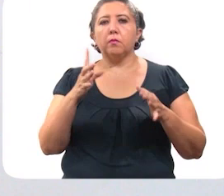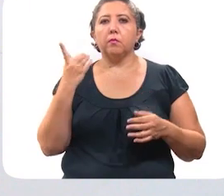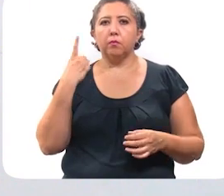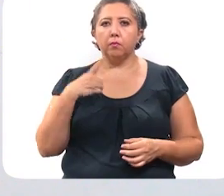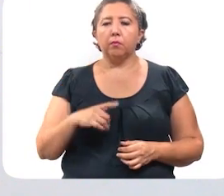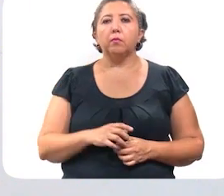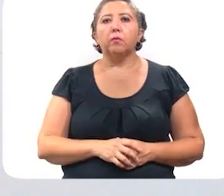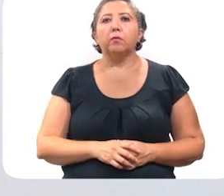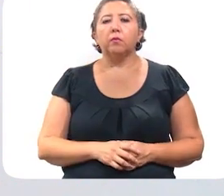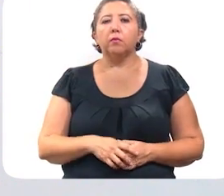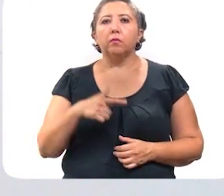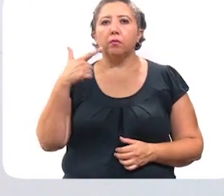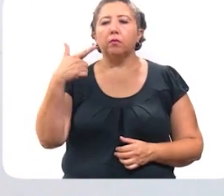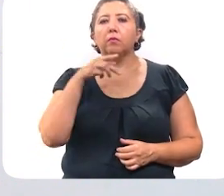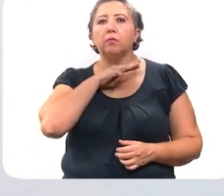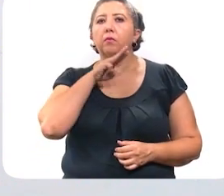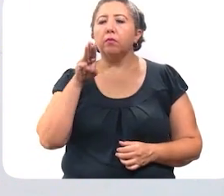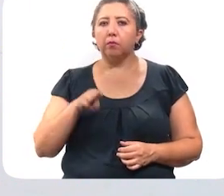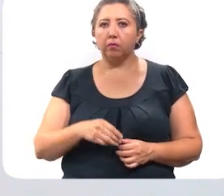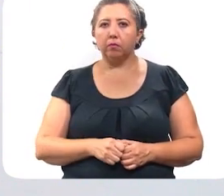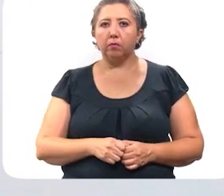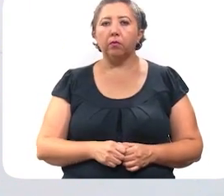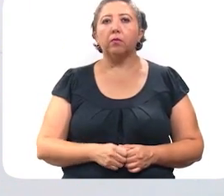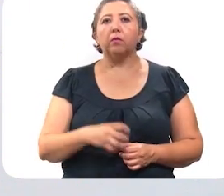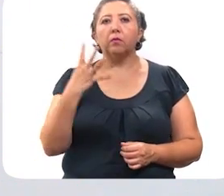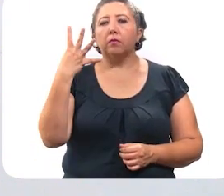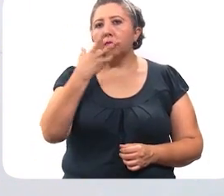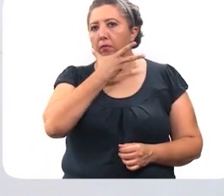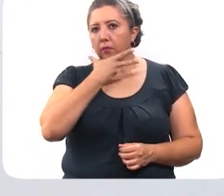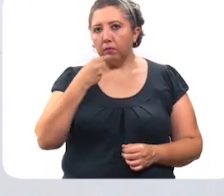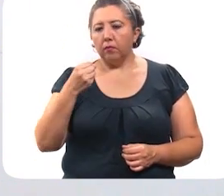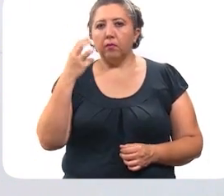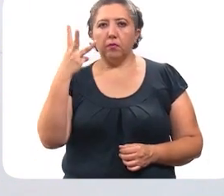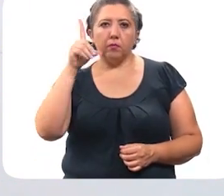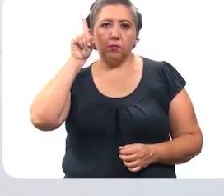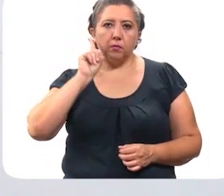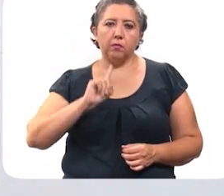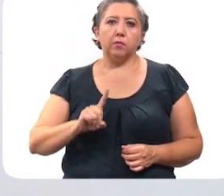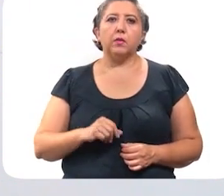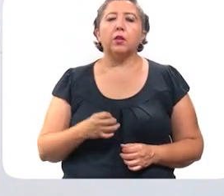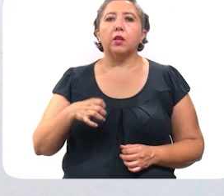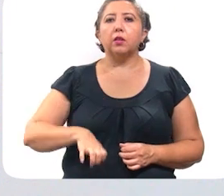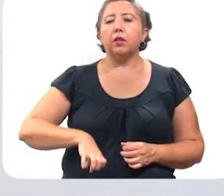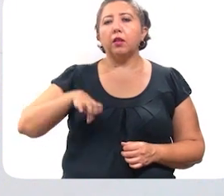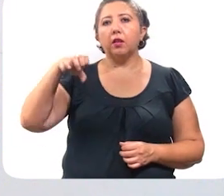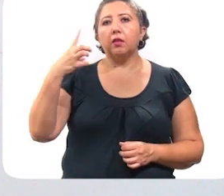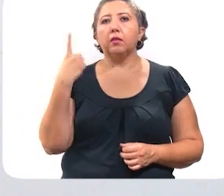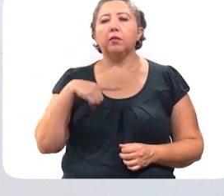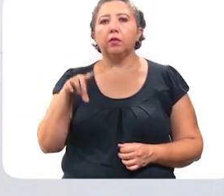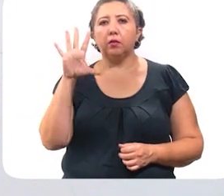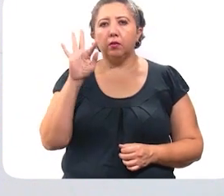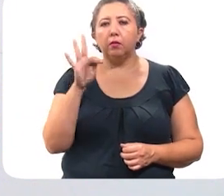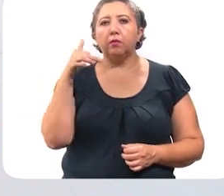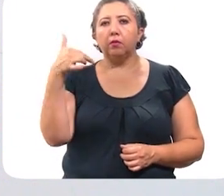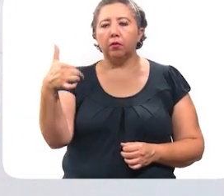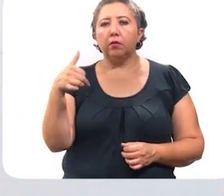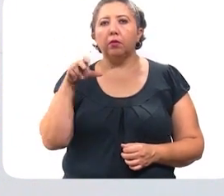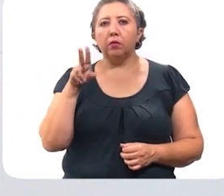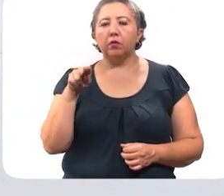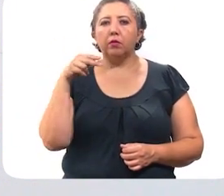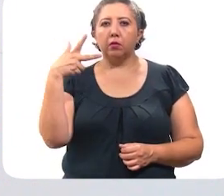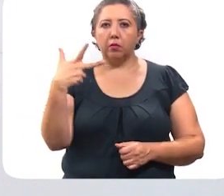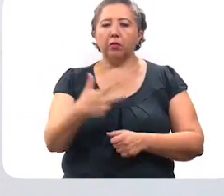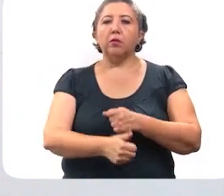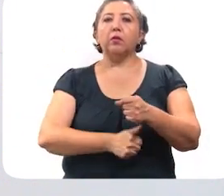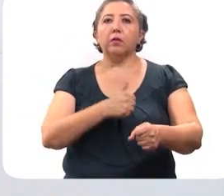médico informamos de 7 fallecimientos. Son 4 hombres y 3 mujeres, de un rango de edad de 46 a